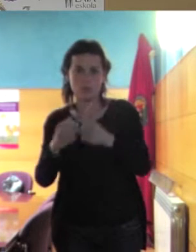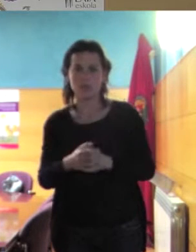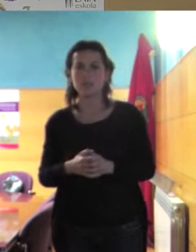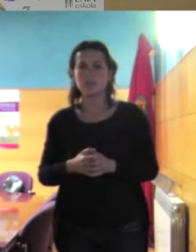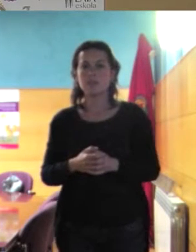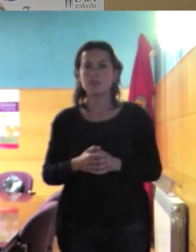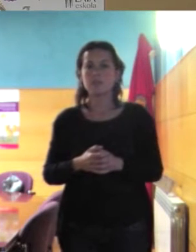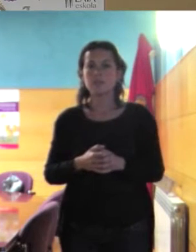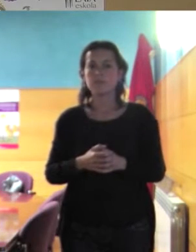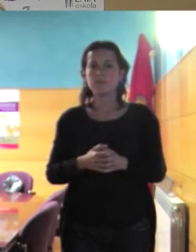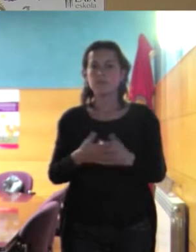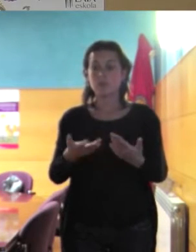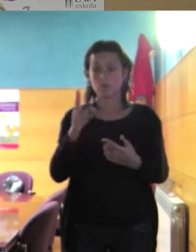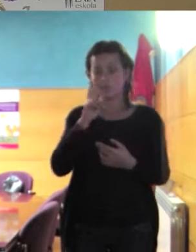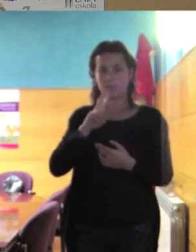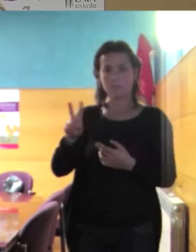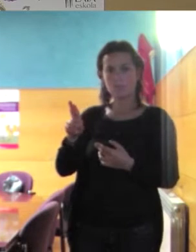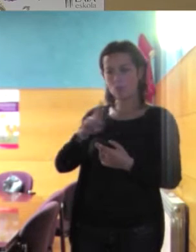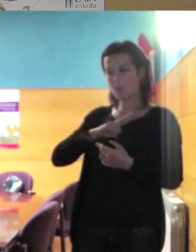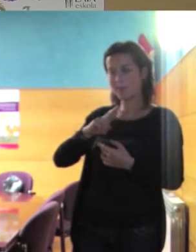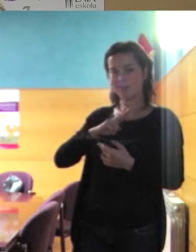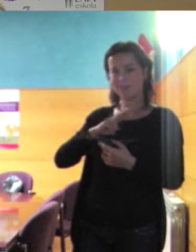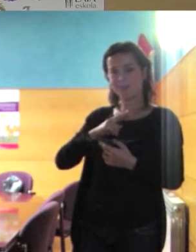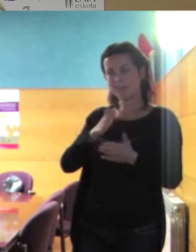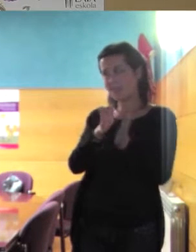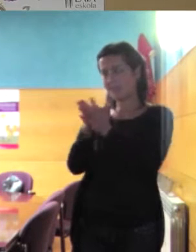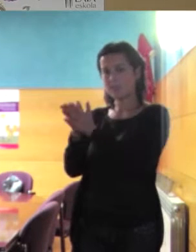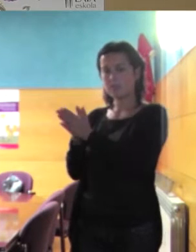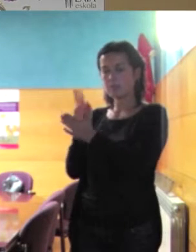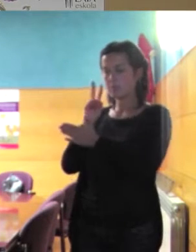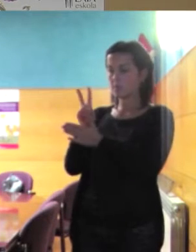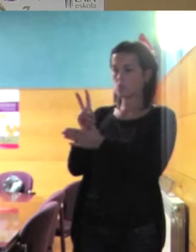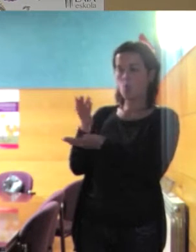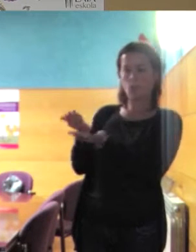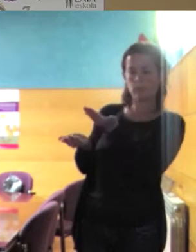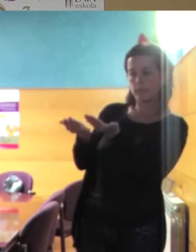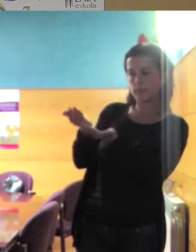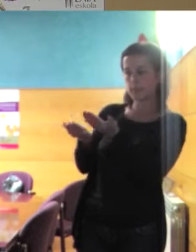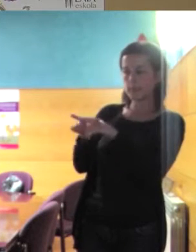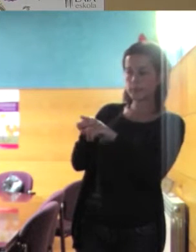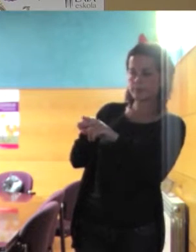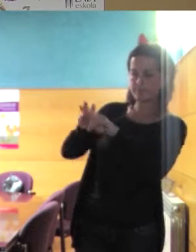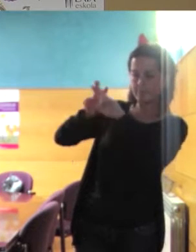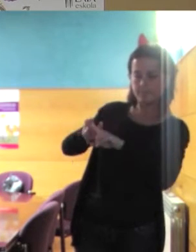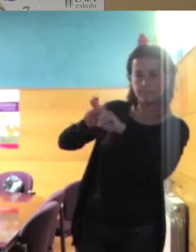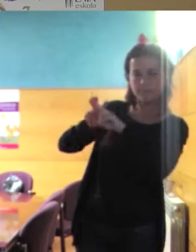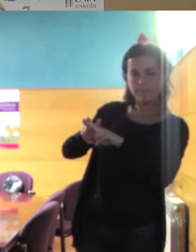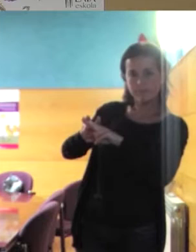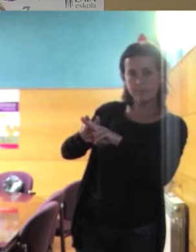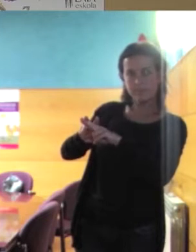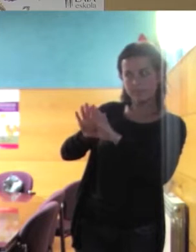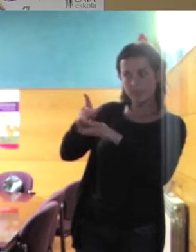religiones de las otras se nos olvida el triste papel que nos ha asignado la religión